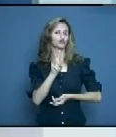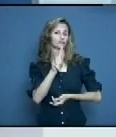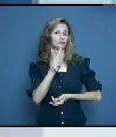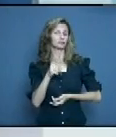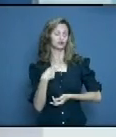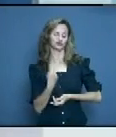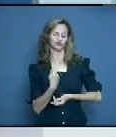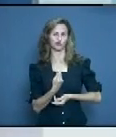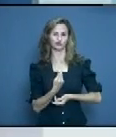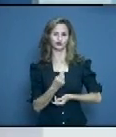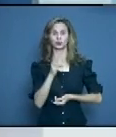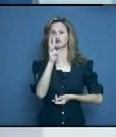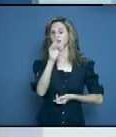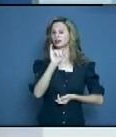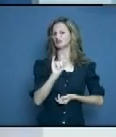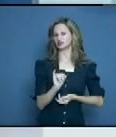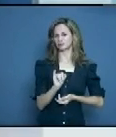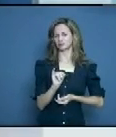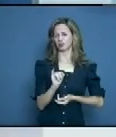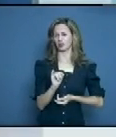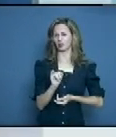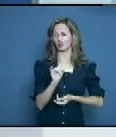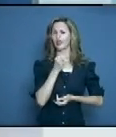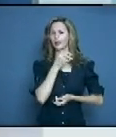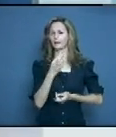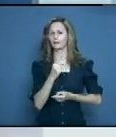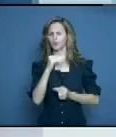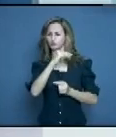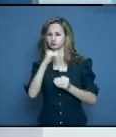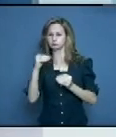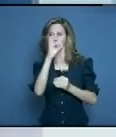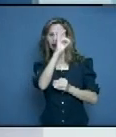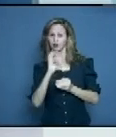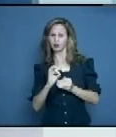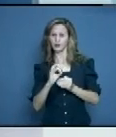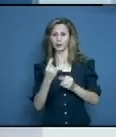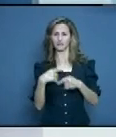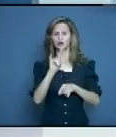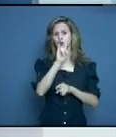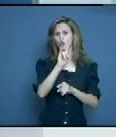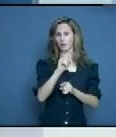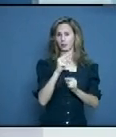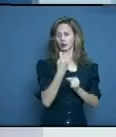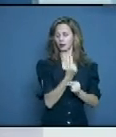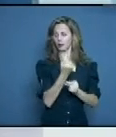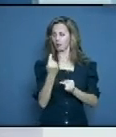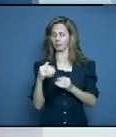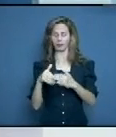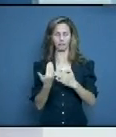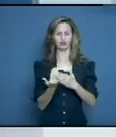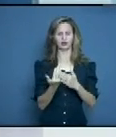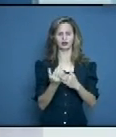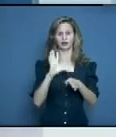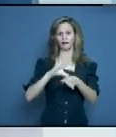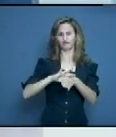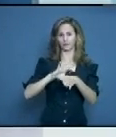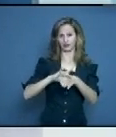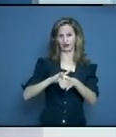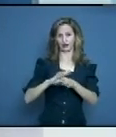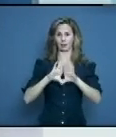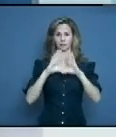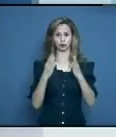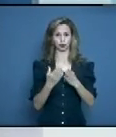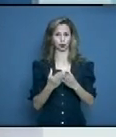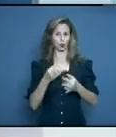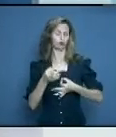36. Si tú lo divides, te da 9 casos por día, 9 fallecidos por día de esta enfermedad, es una, una,